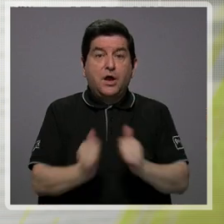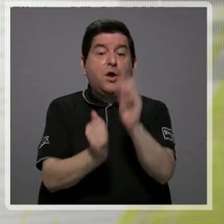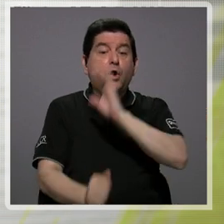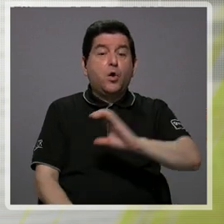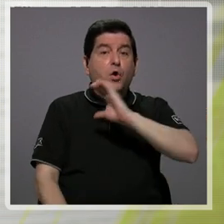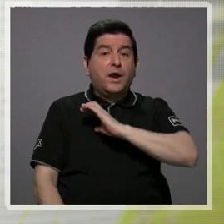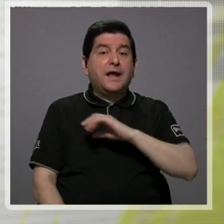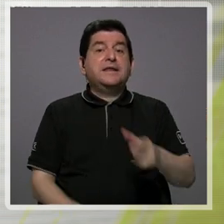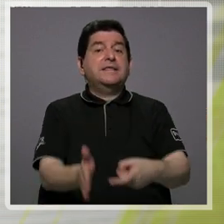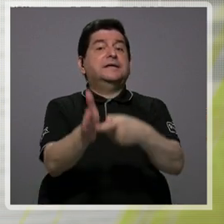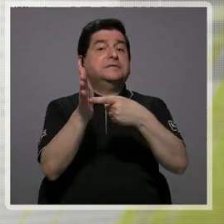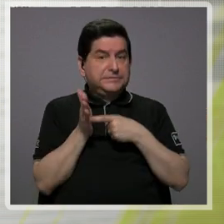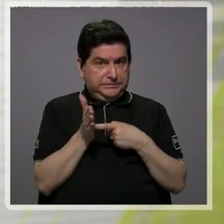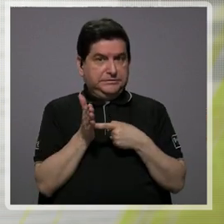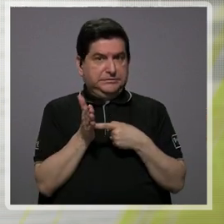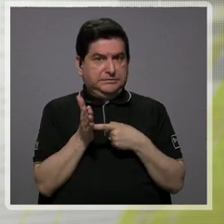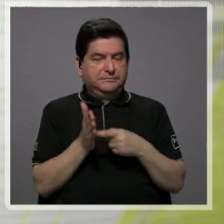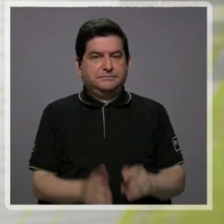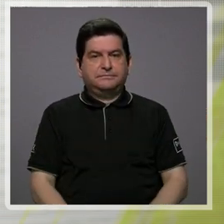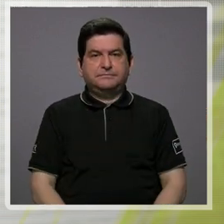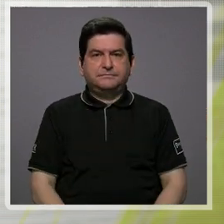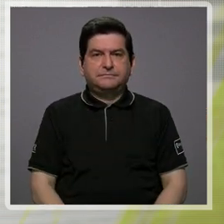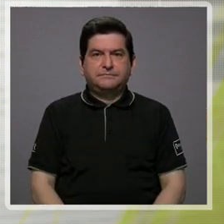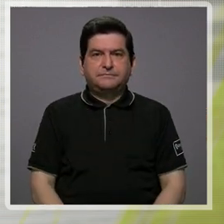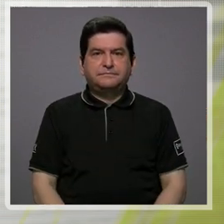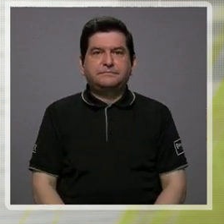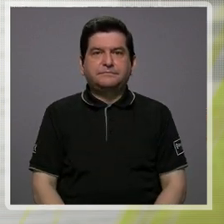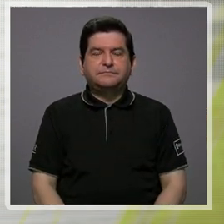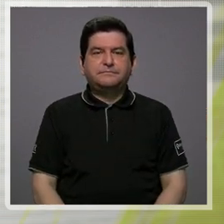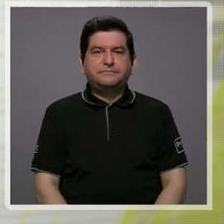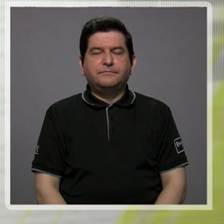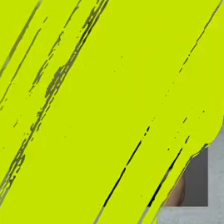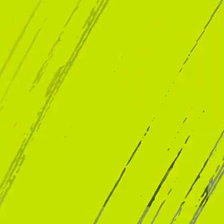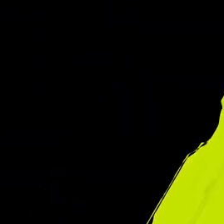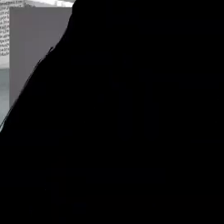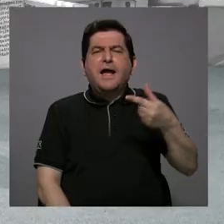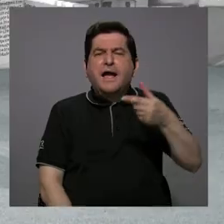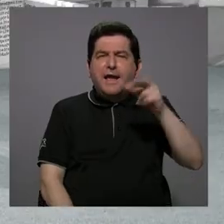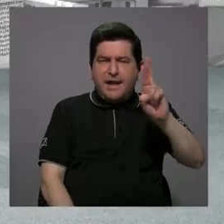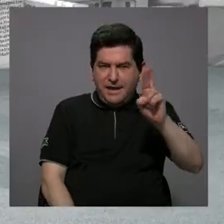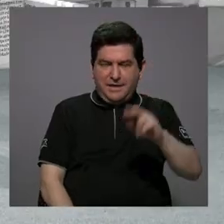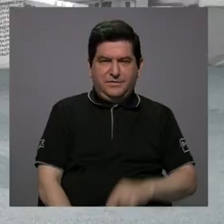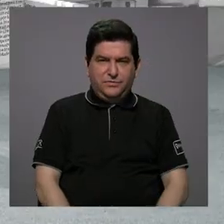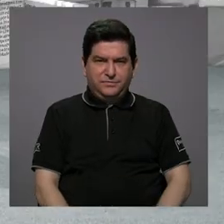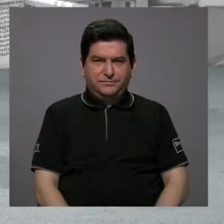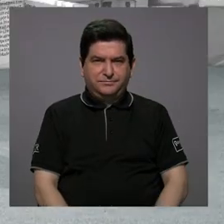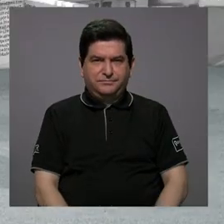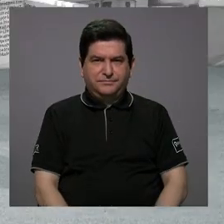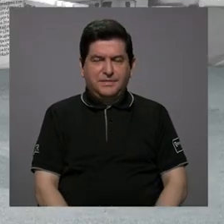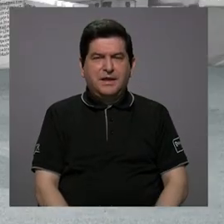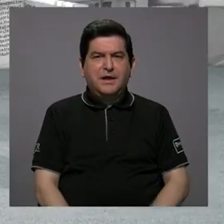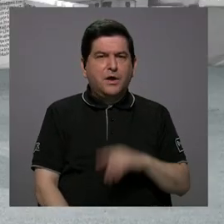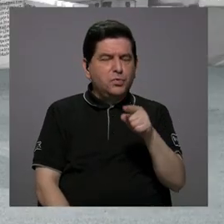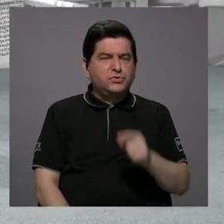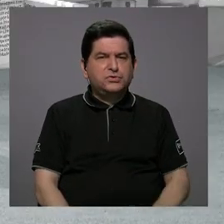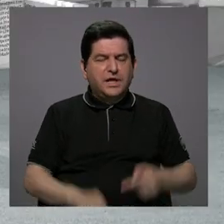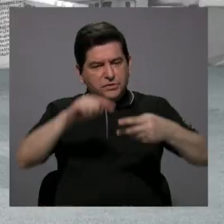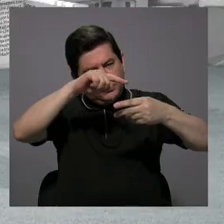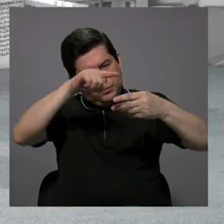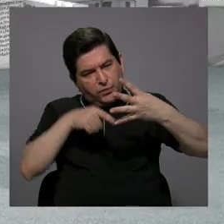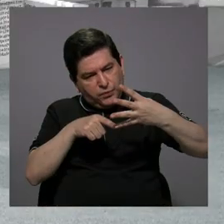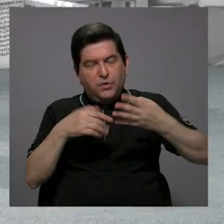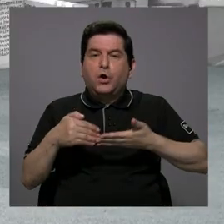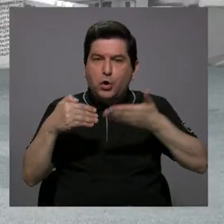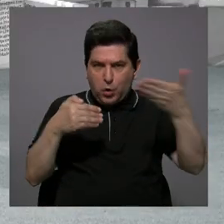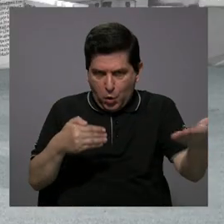calidad que nosotros exigimos? Vamos a pasar a don Gerardo, porque enumerando usted esa serie de